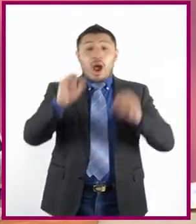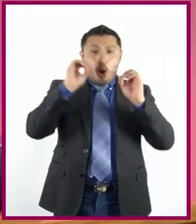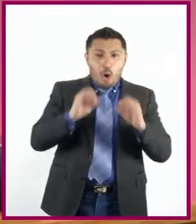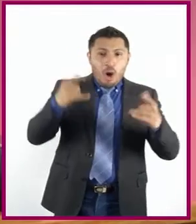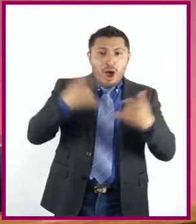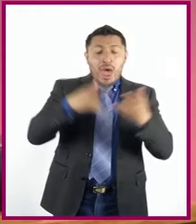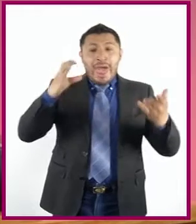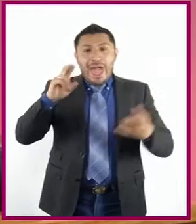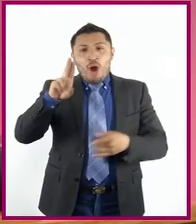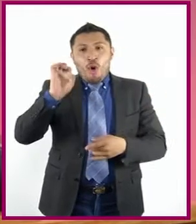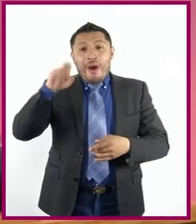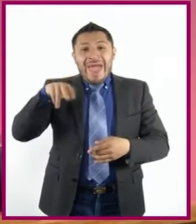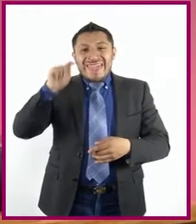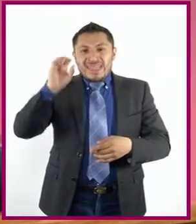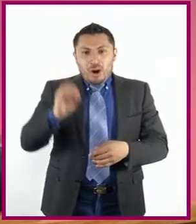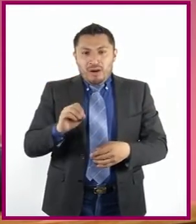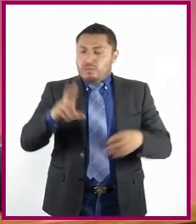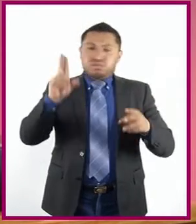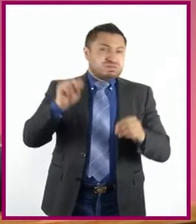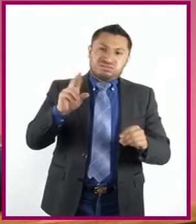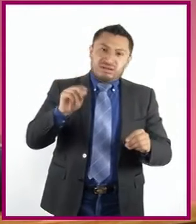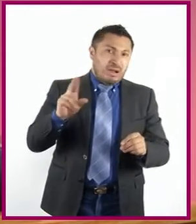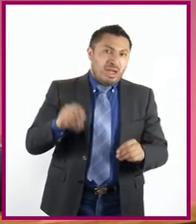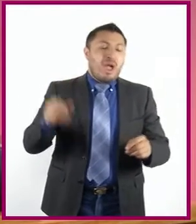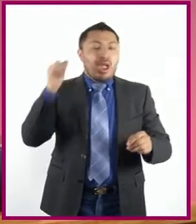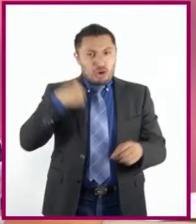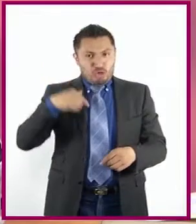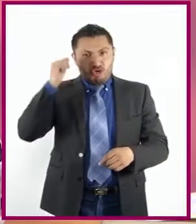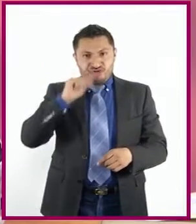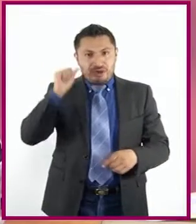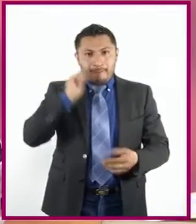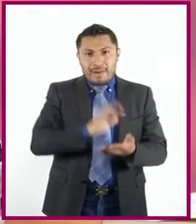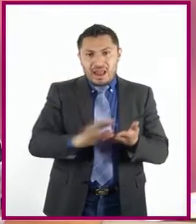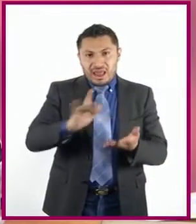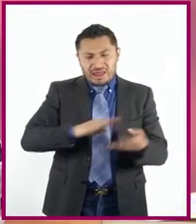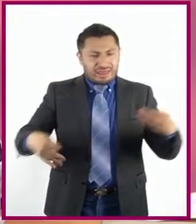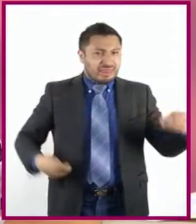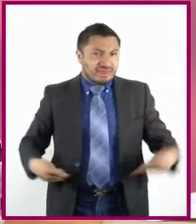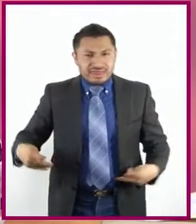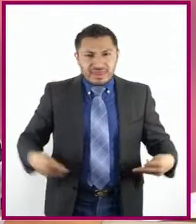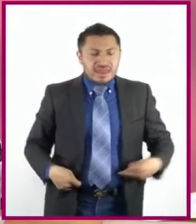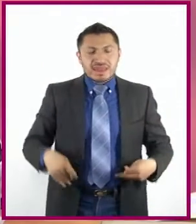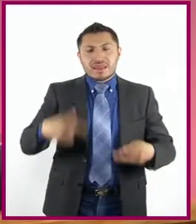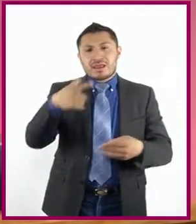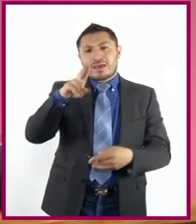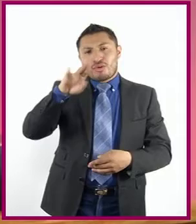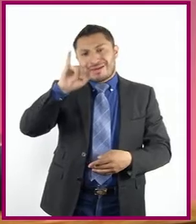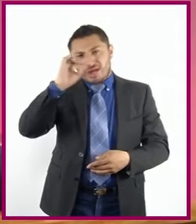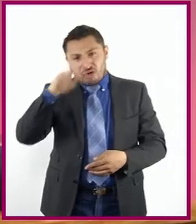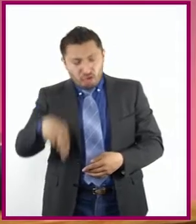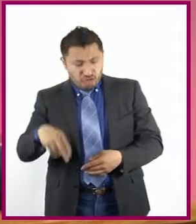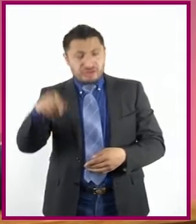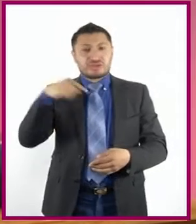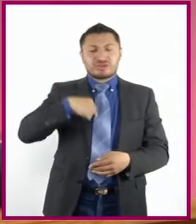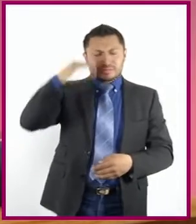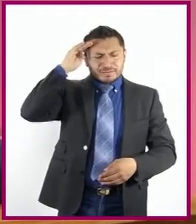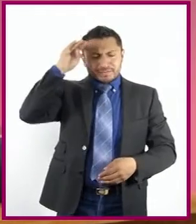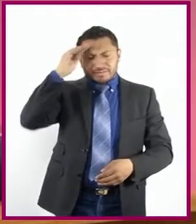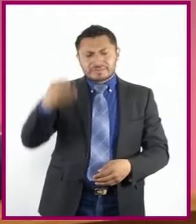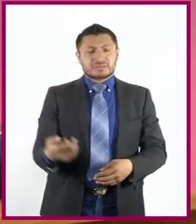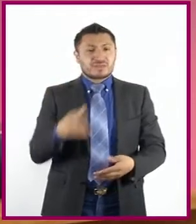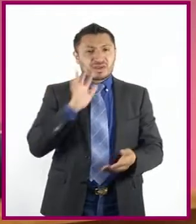cuento. Claro que no, maestra. Yo siempre que leo una obra de teatro o un guión, me imagino que lo que leo está